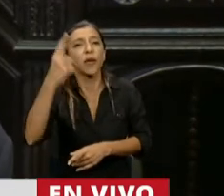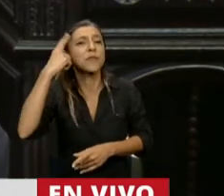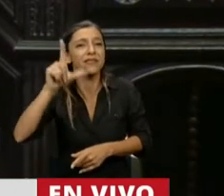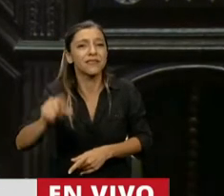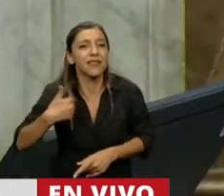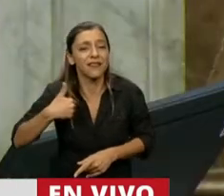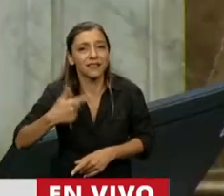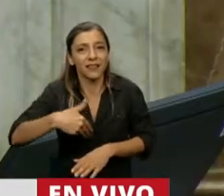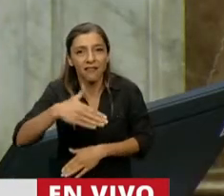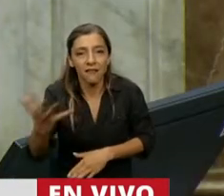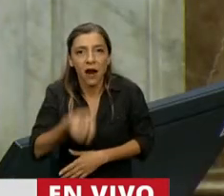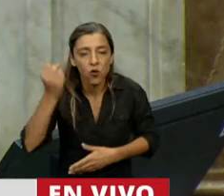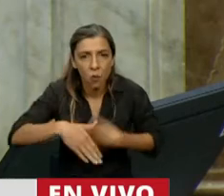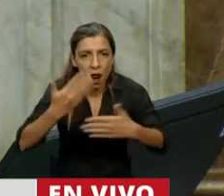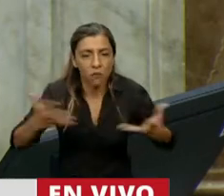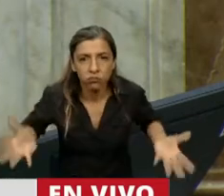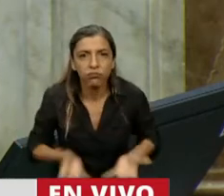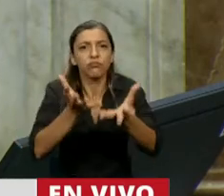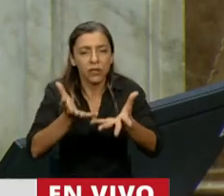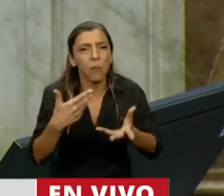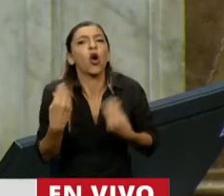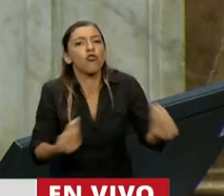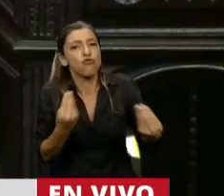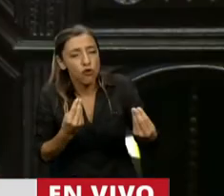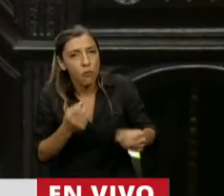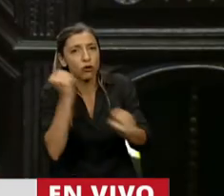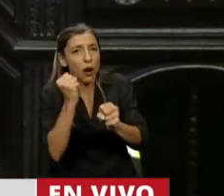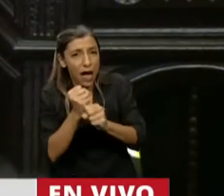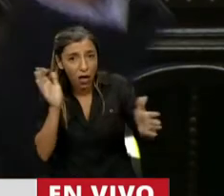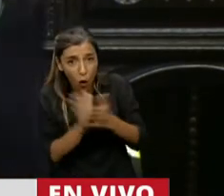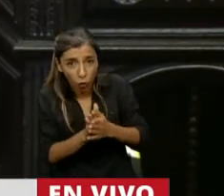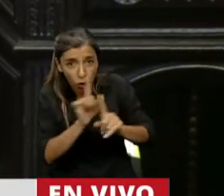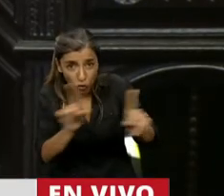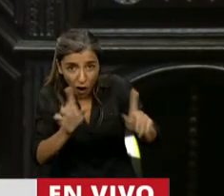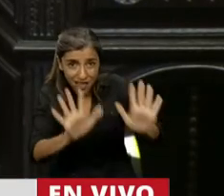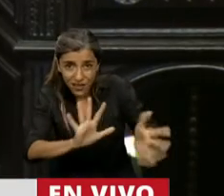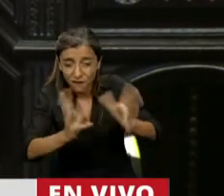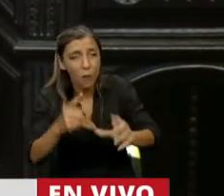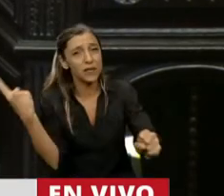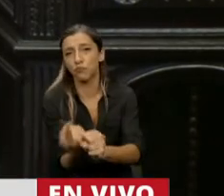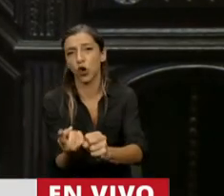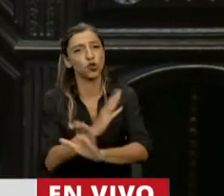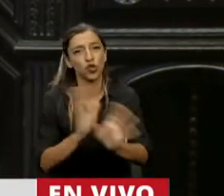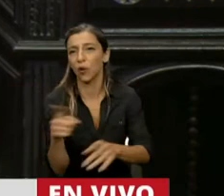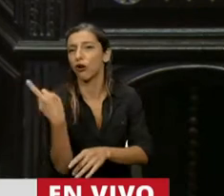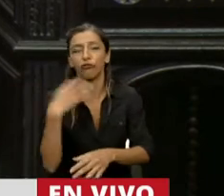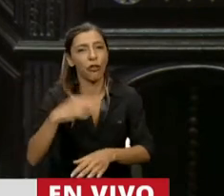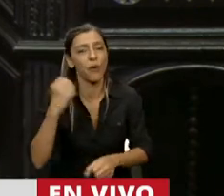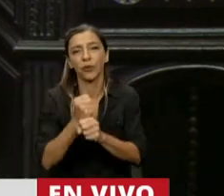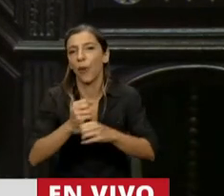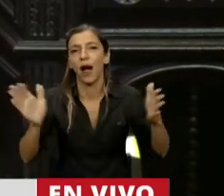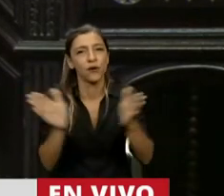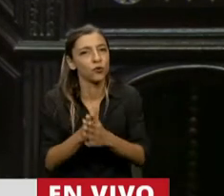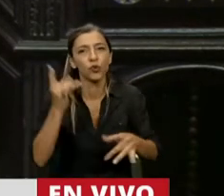la van a poner en pie, sin lograr que estemos todos trabajando juntos, sin dejar de pegarnos tiros en la espalda, va a ser